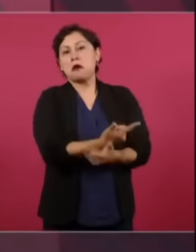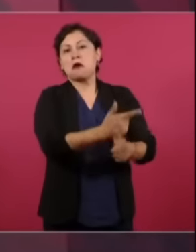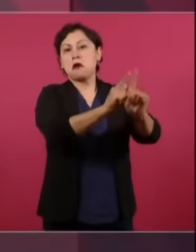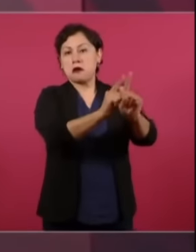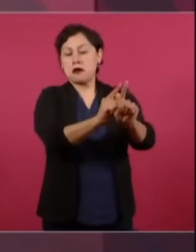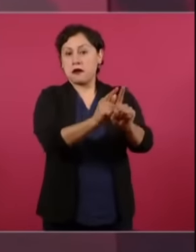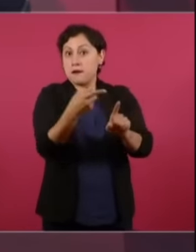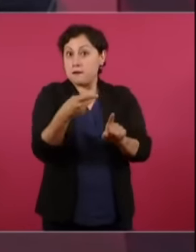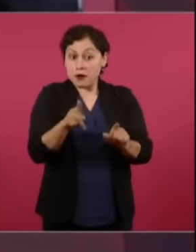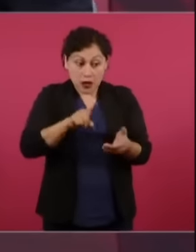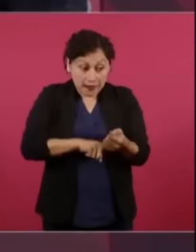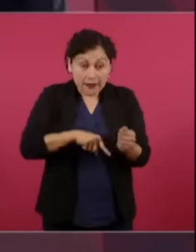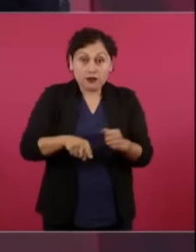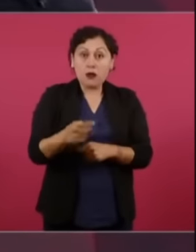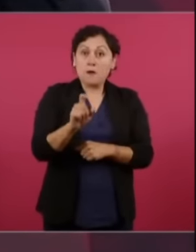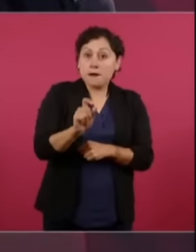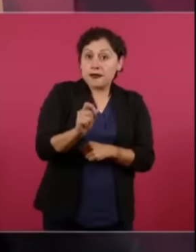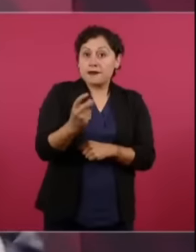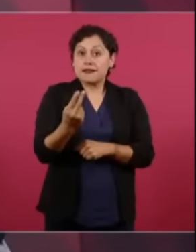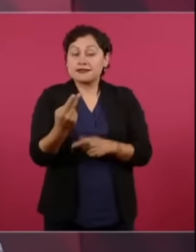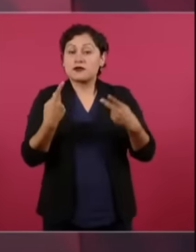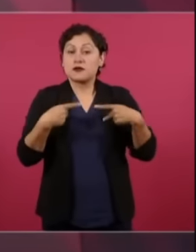liberan de martes a jueves.